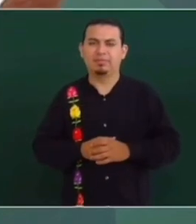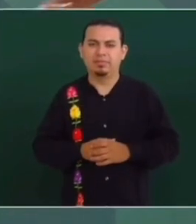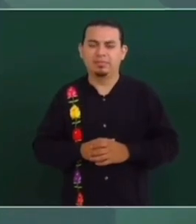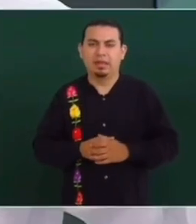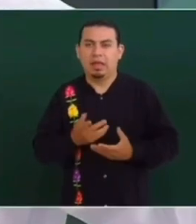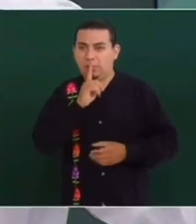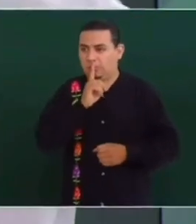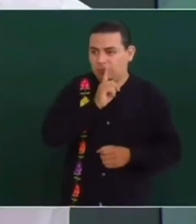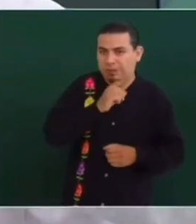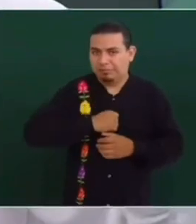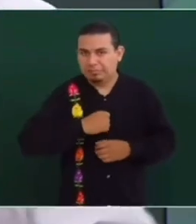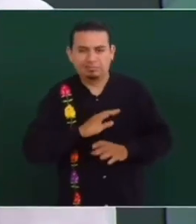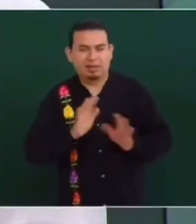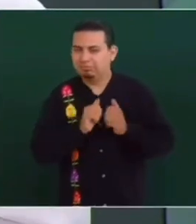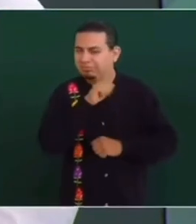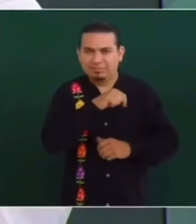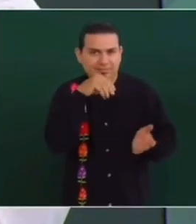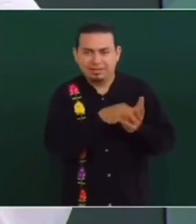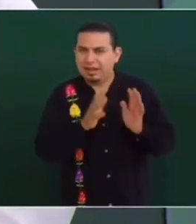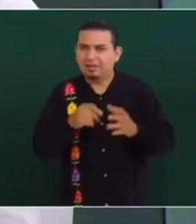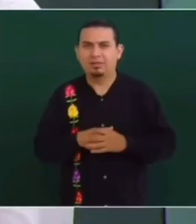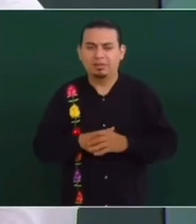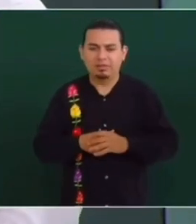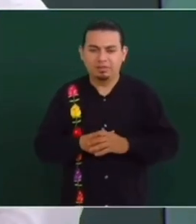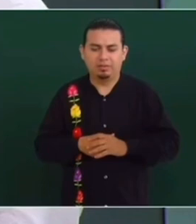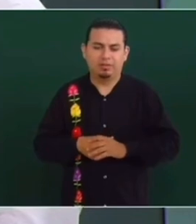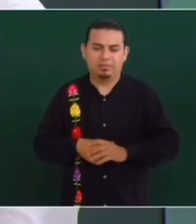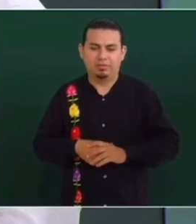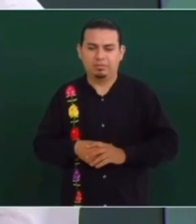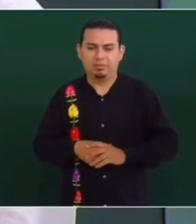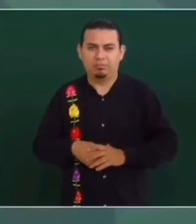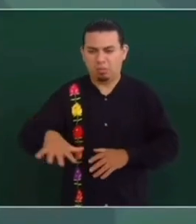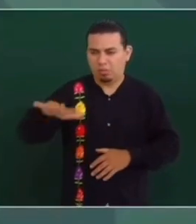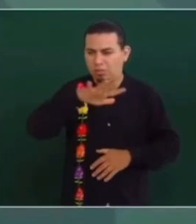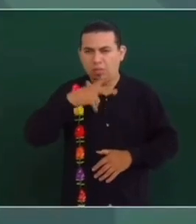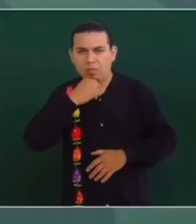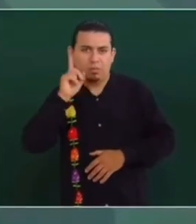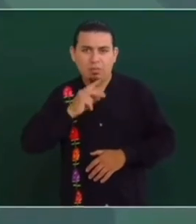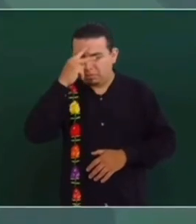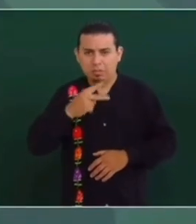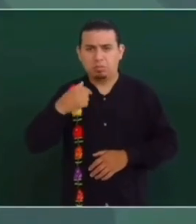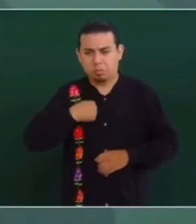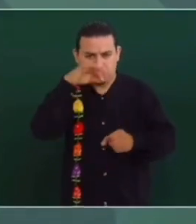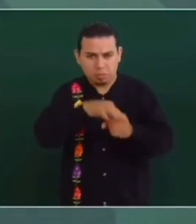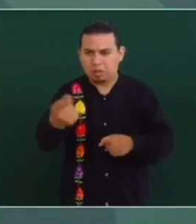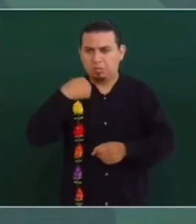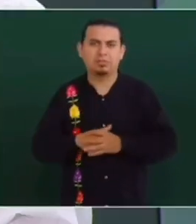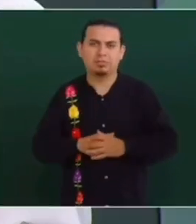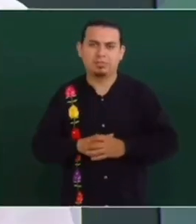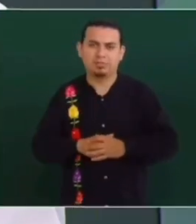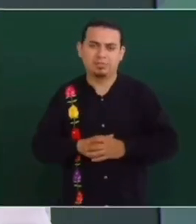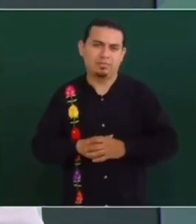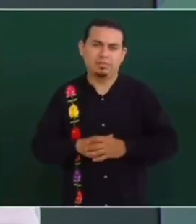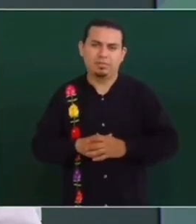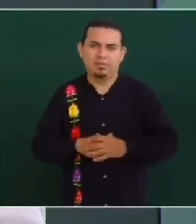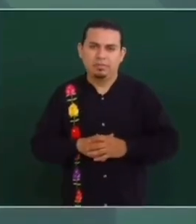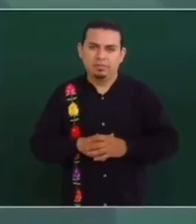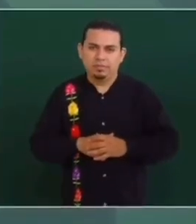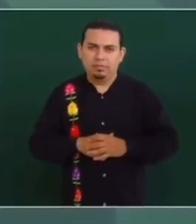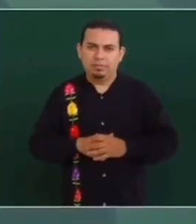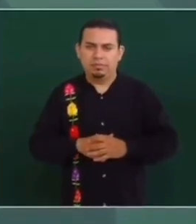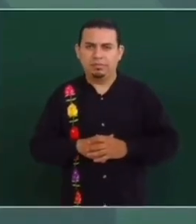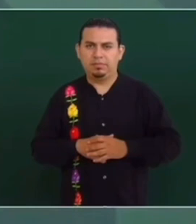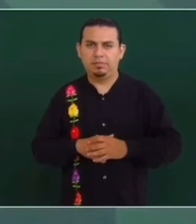Ya, entender que de acuerdo a la Constitución, todos los mexicanos tenemos derecho a votar y a ser votados. Todos. Y nada de que